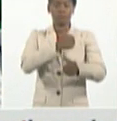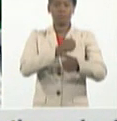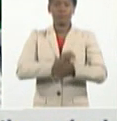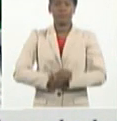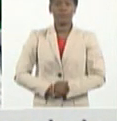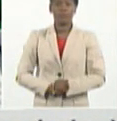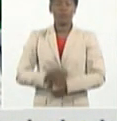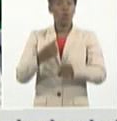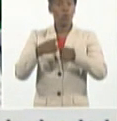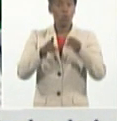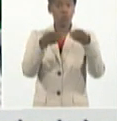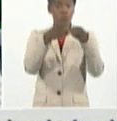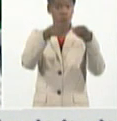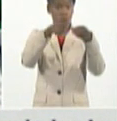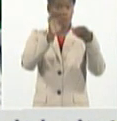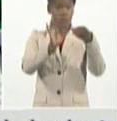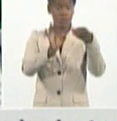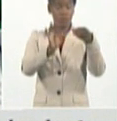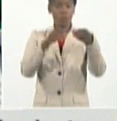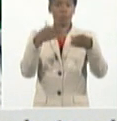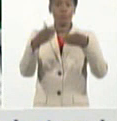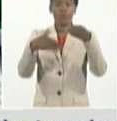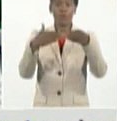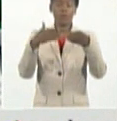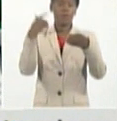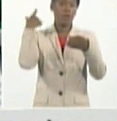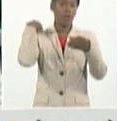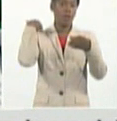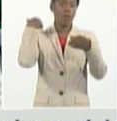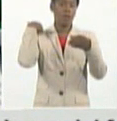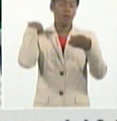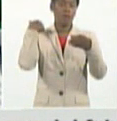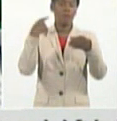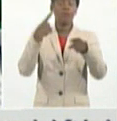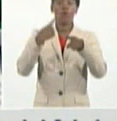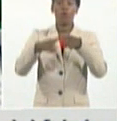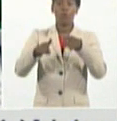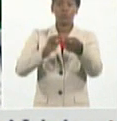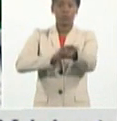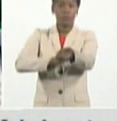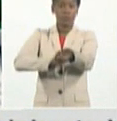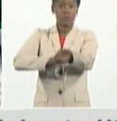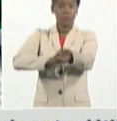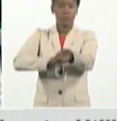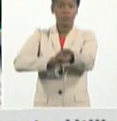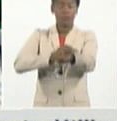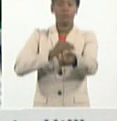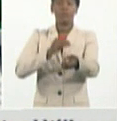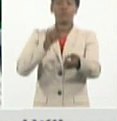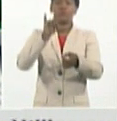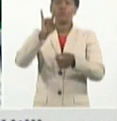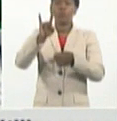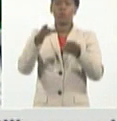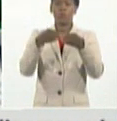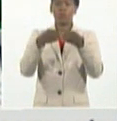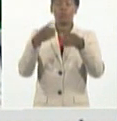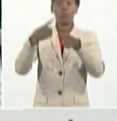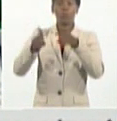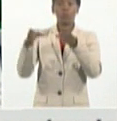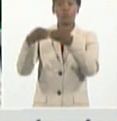pulmonar obstructiva crónica, 12. Diabetes mellitus, 9. Obesidad, 3.